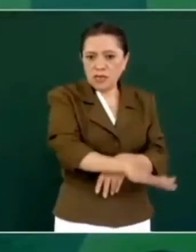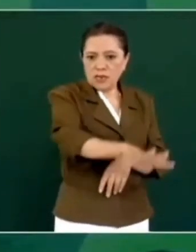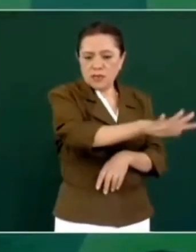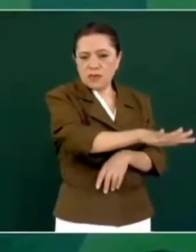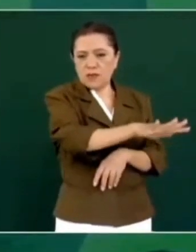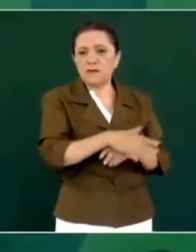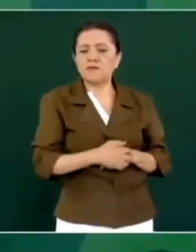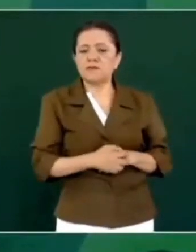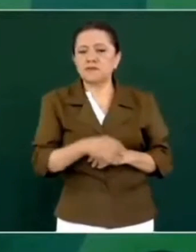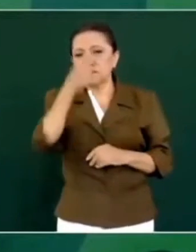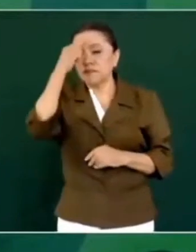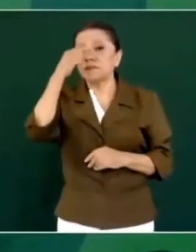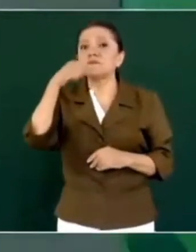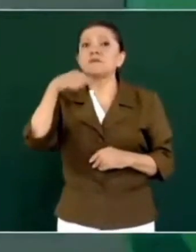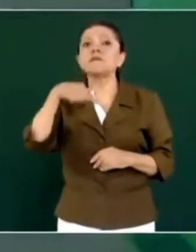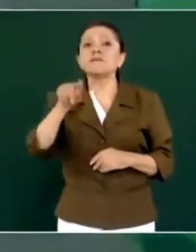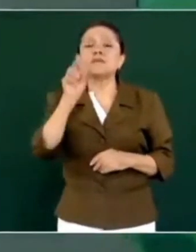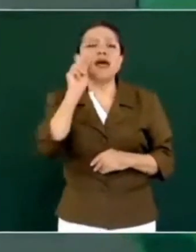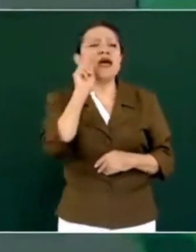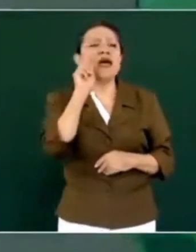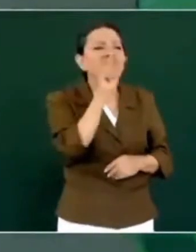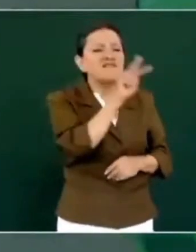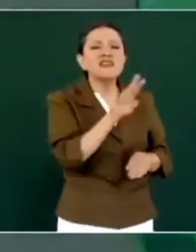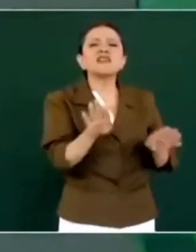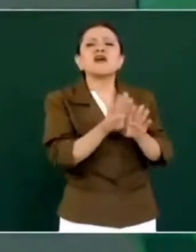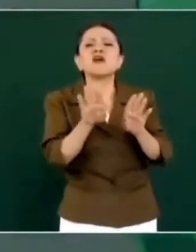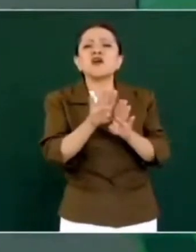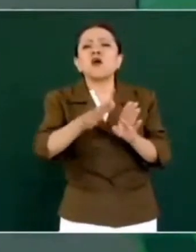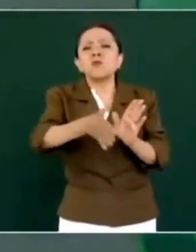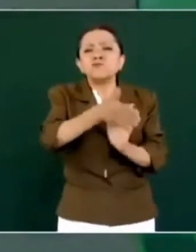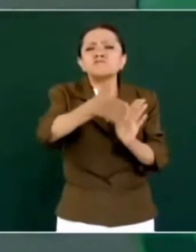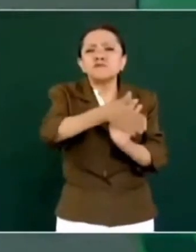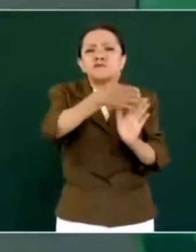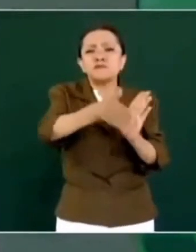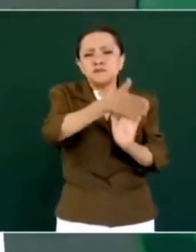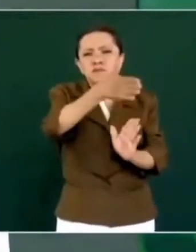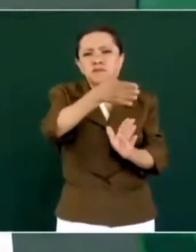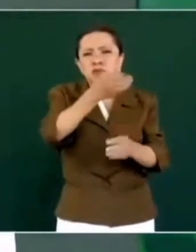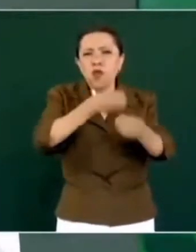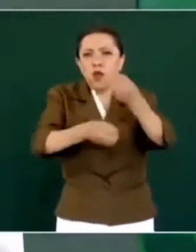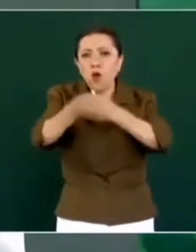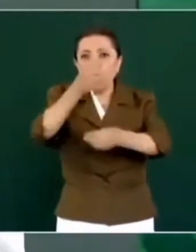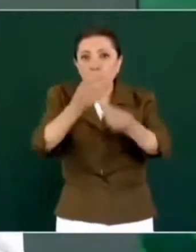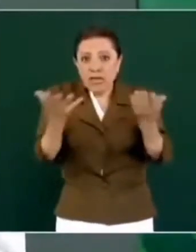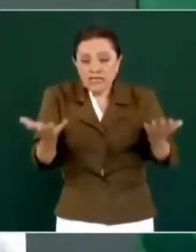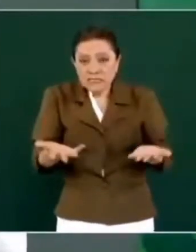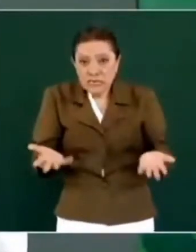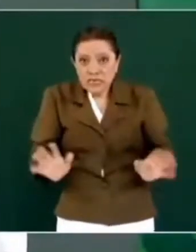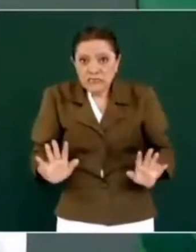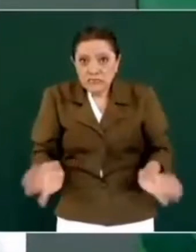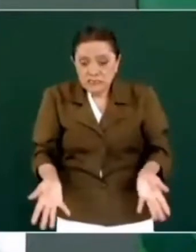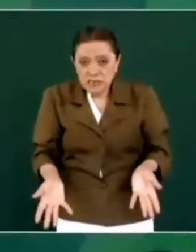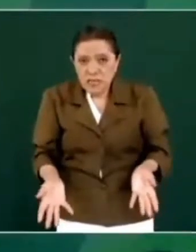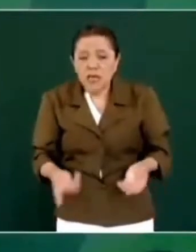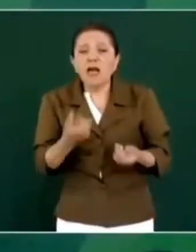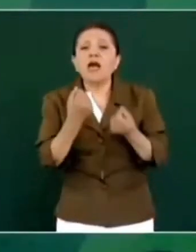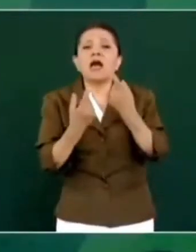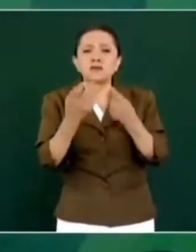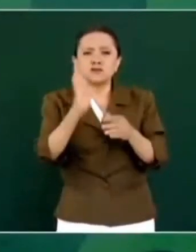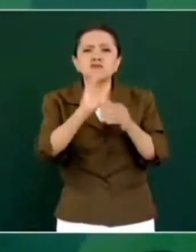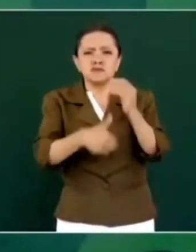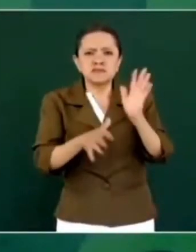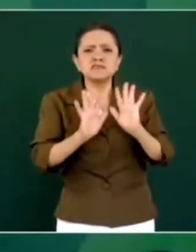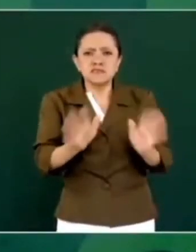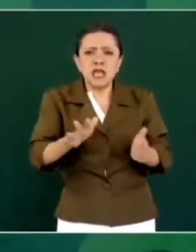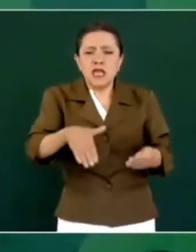Para ver obras que se están llevando a cabo, ya se terminaron caminos,